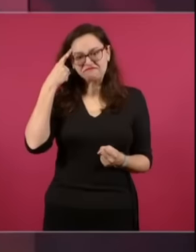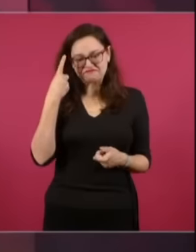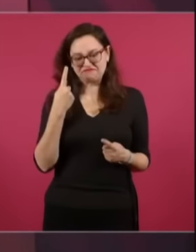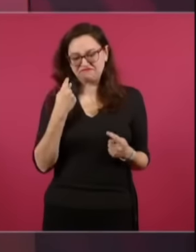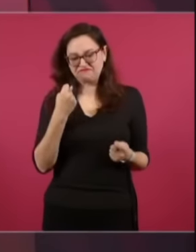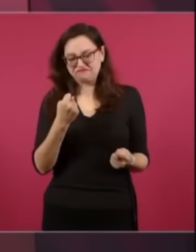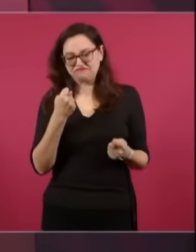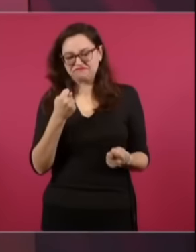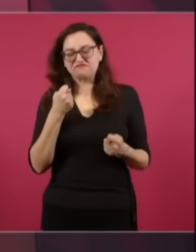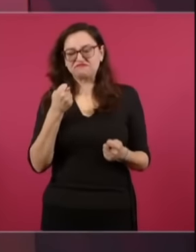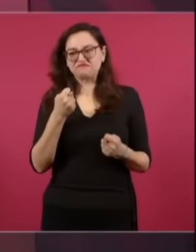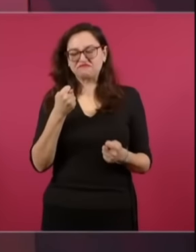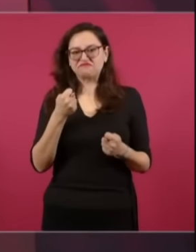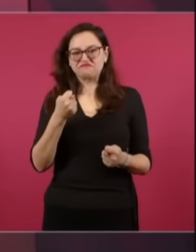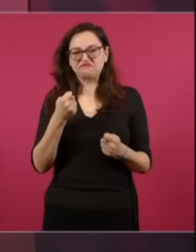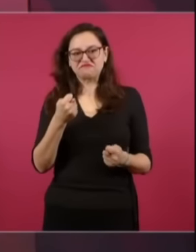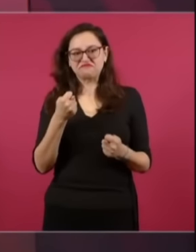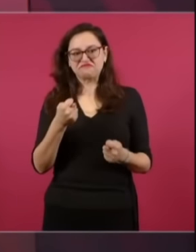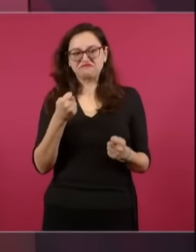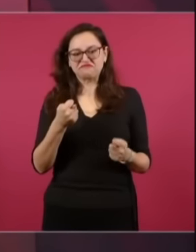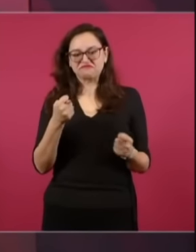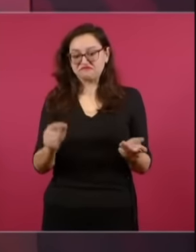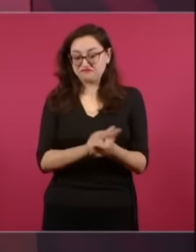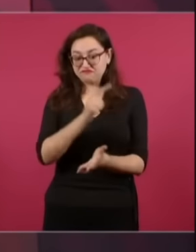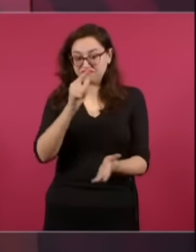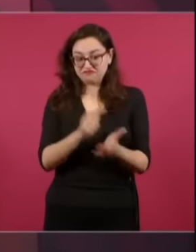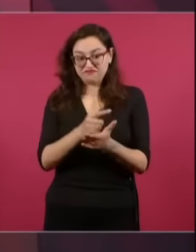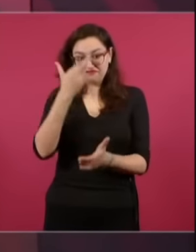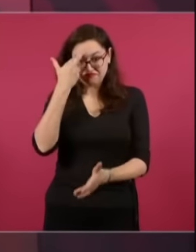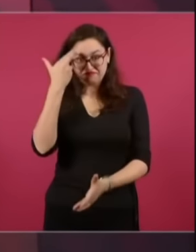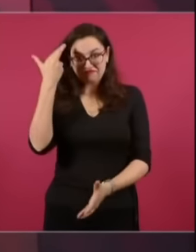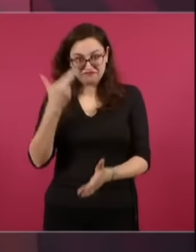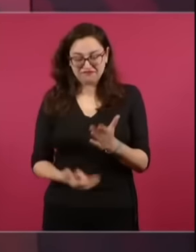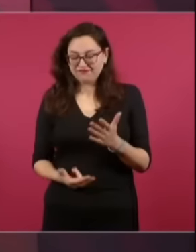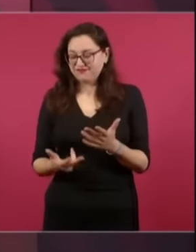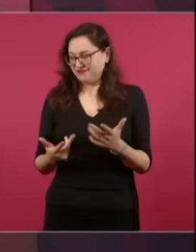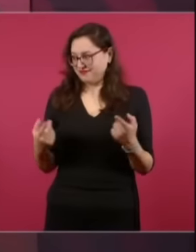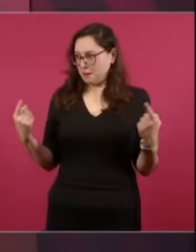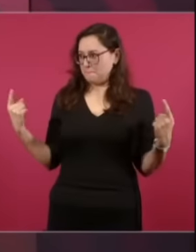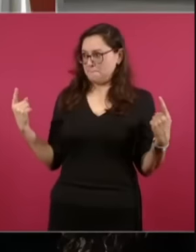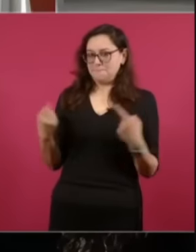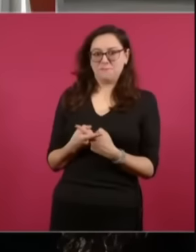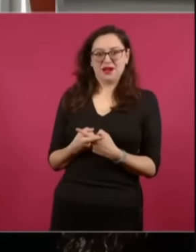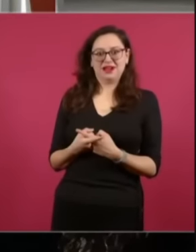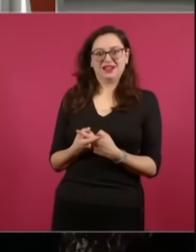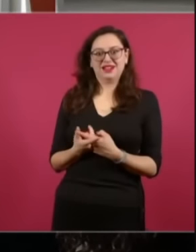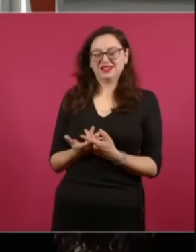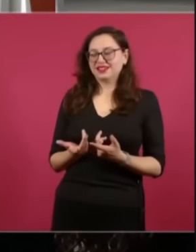contradictoria, se atreven a promover